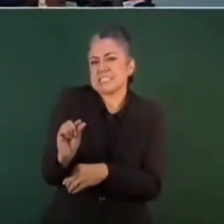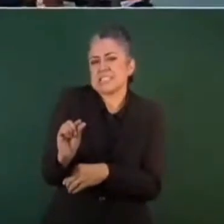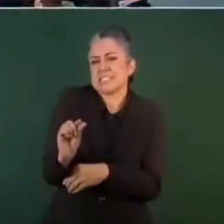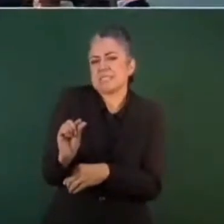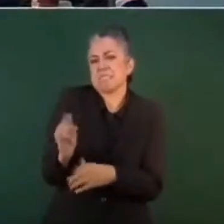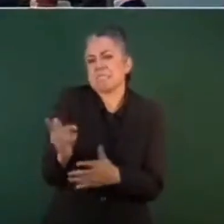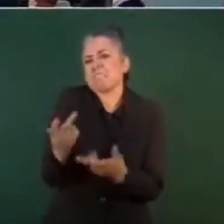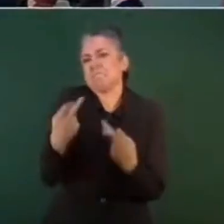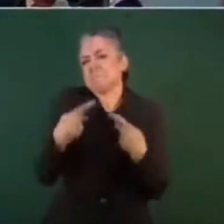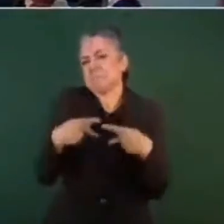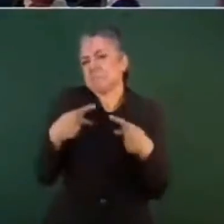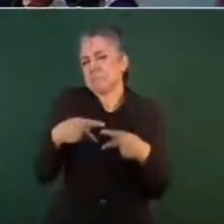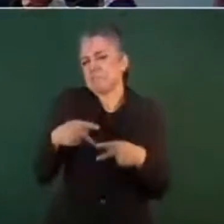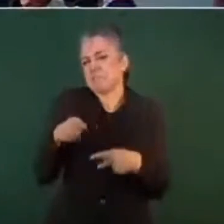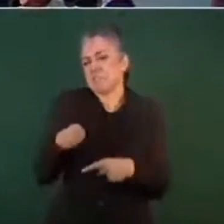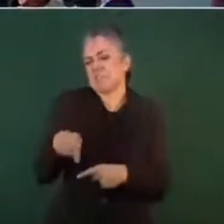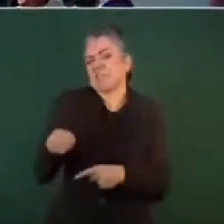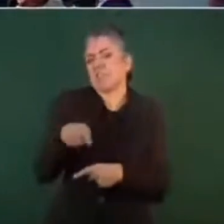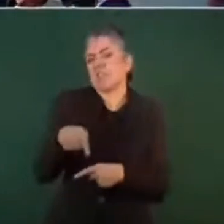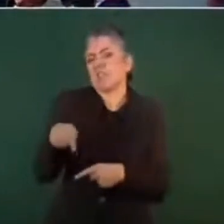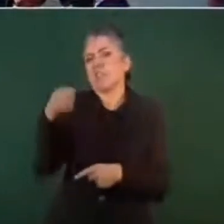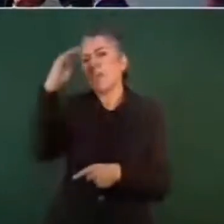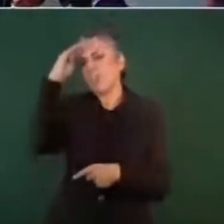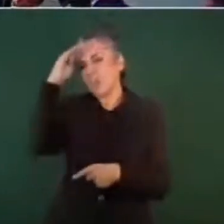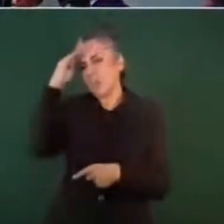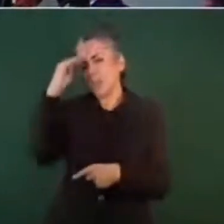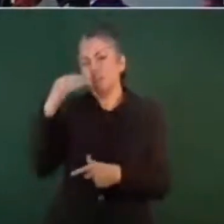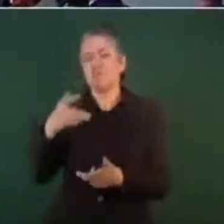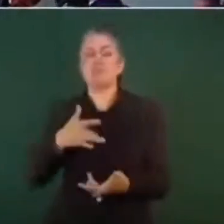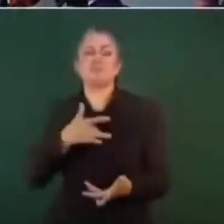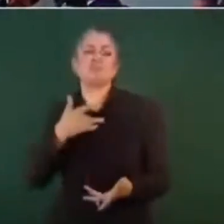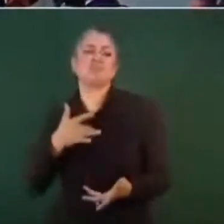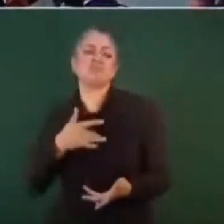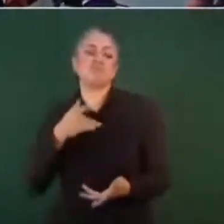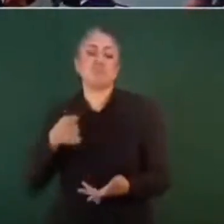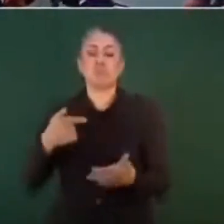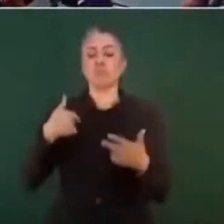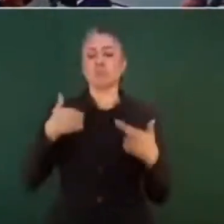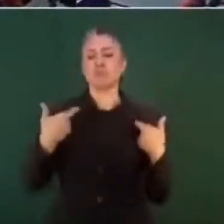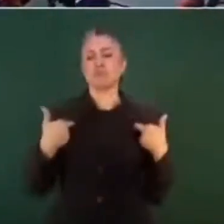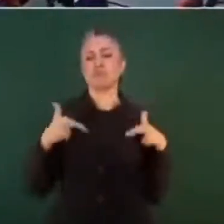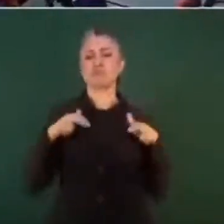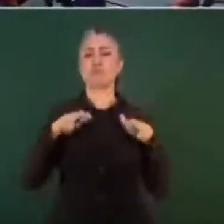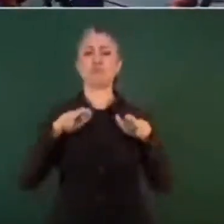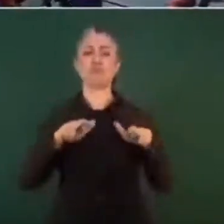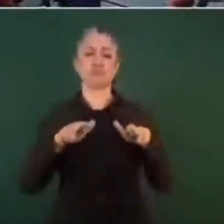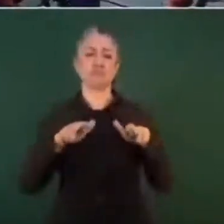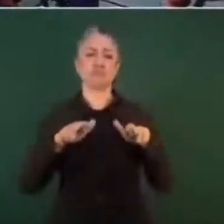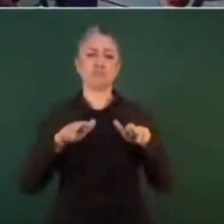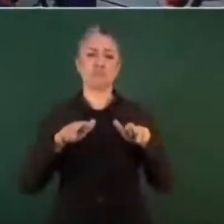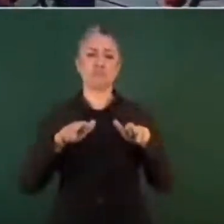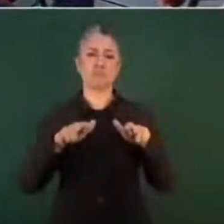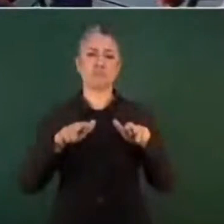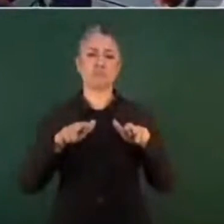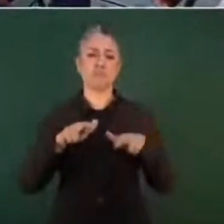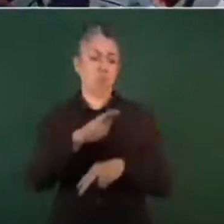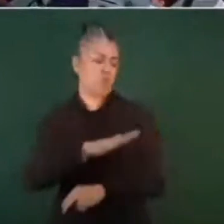se asumen como representantes de todo el pueblo